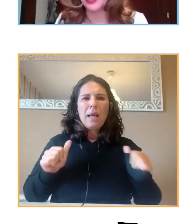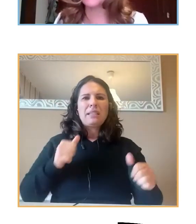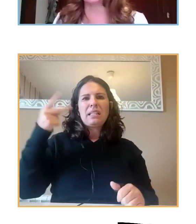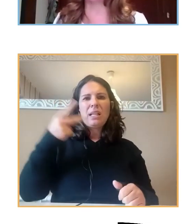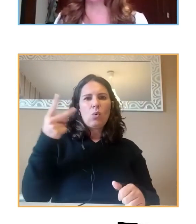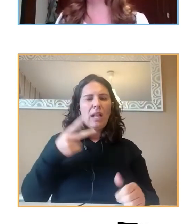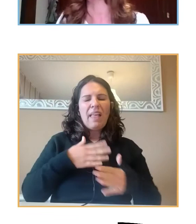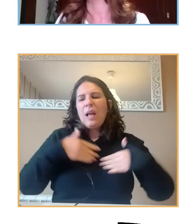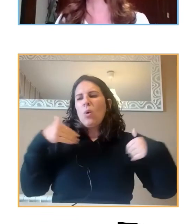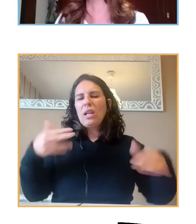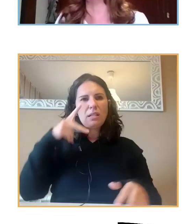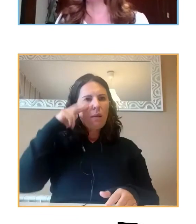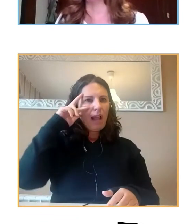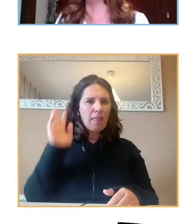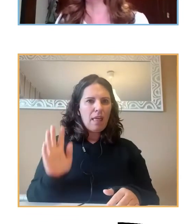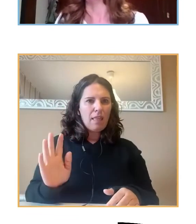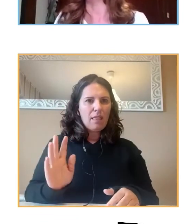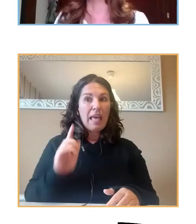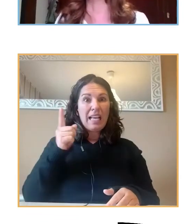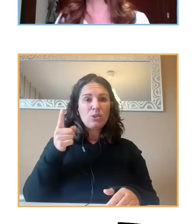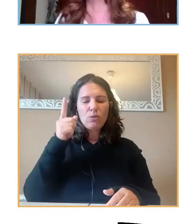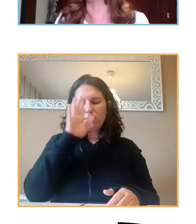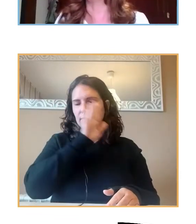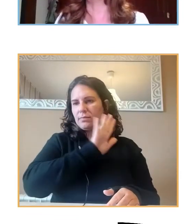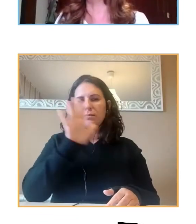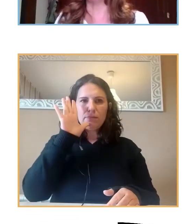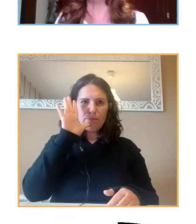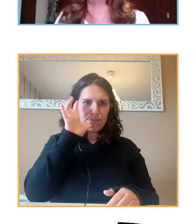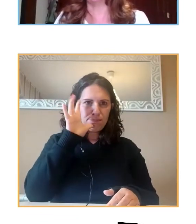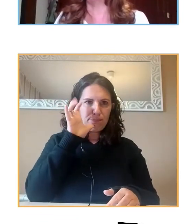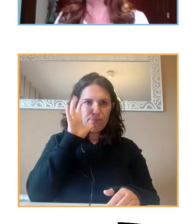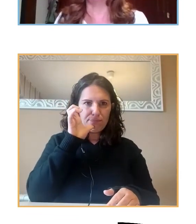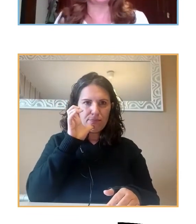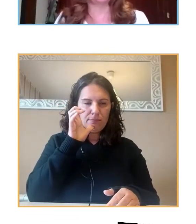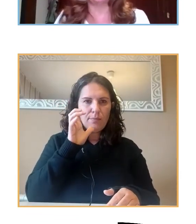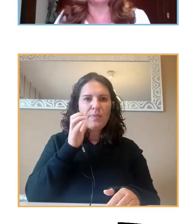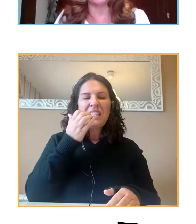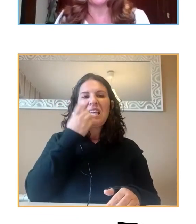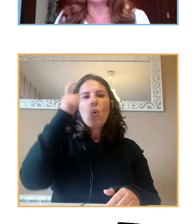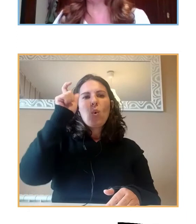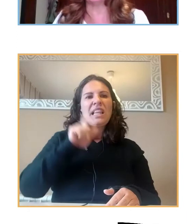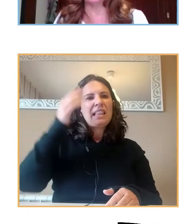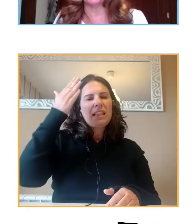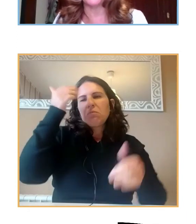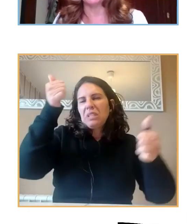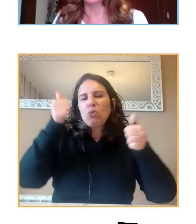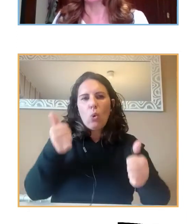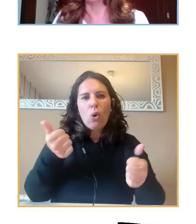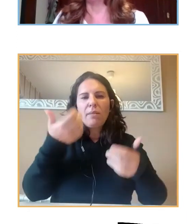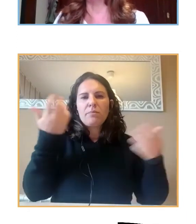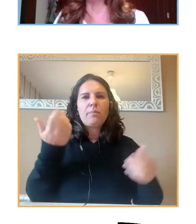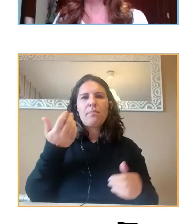cualquier especialidad. Esto es una barbaridad. Cuando un titulado, pongamos filología,